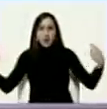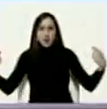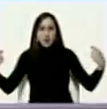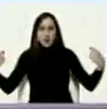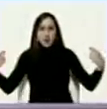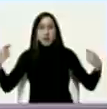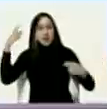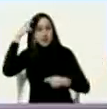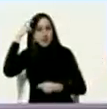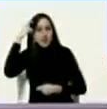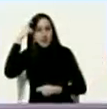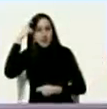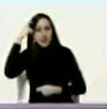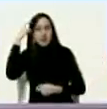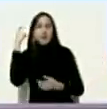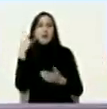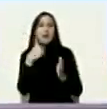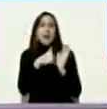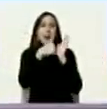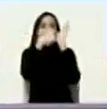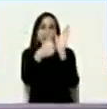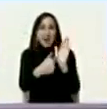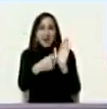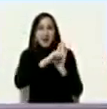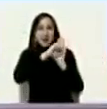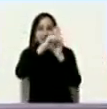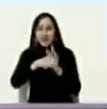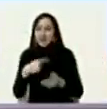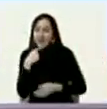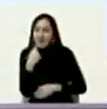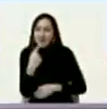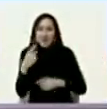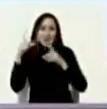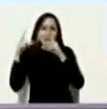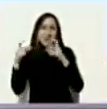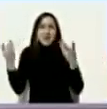la fecha y en la portada del diario 2001 aparecía